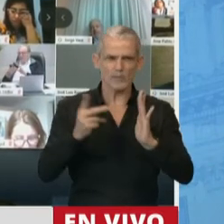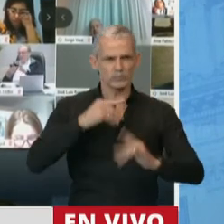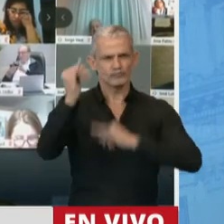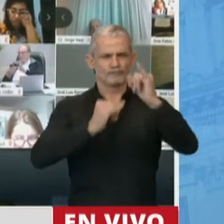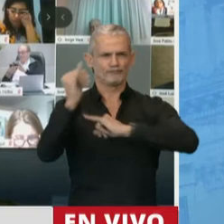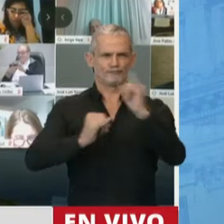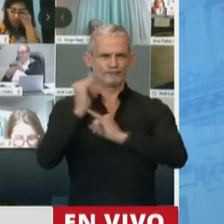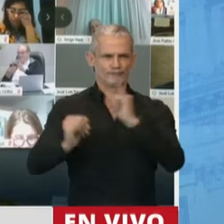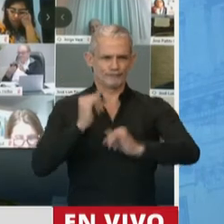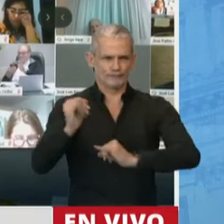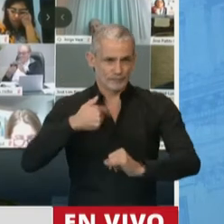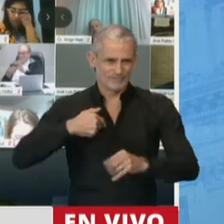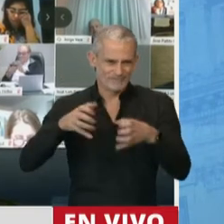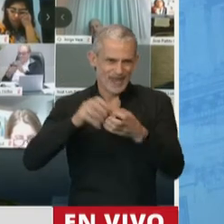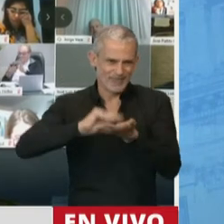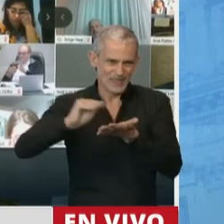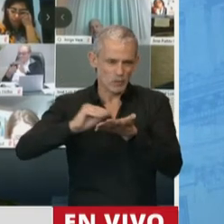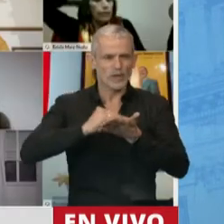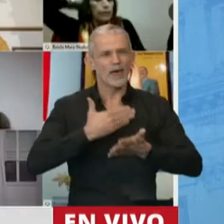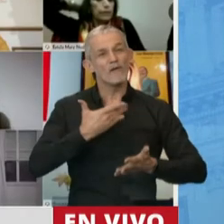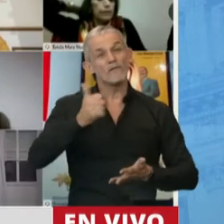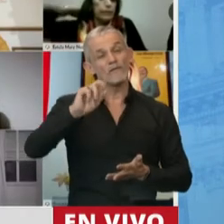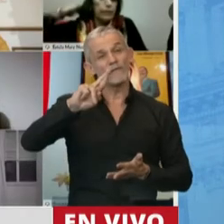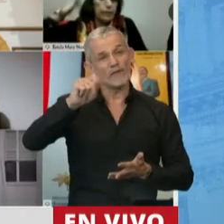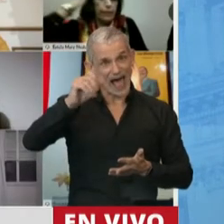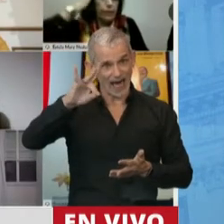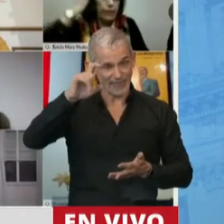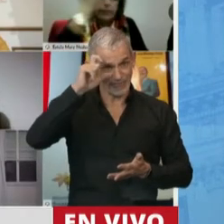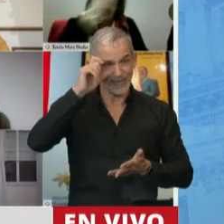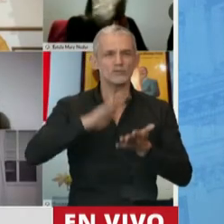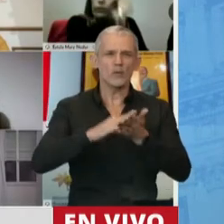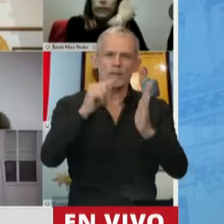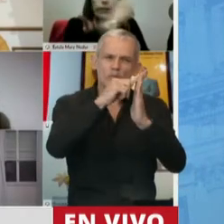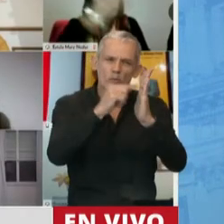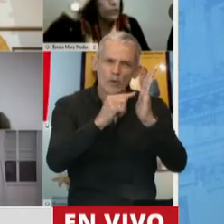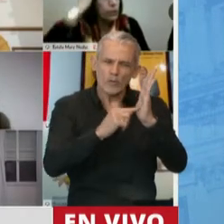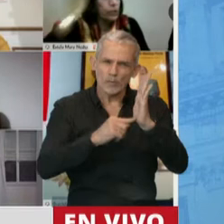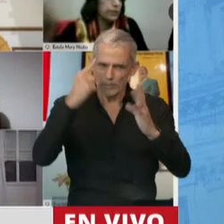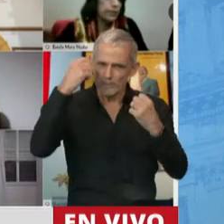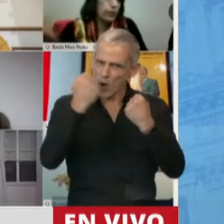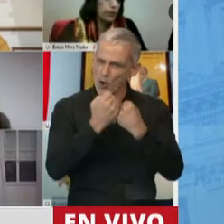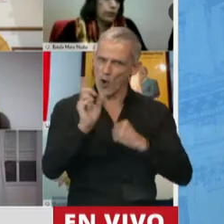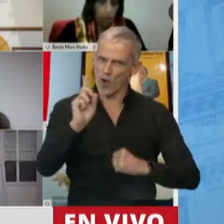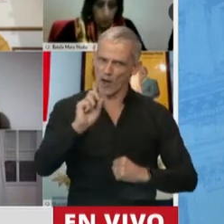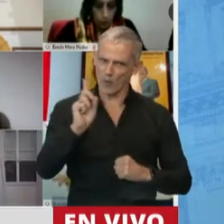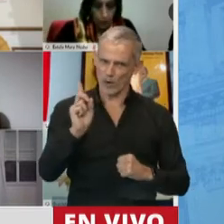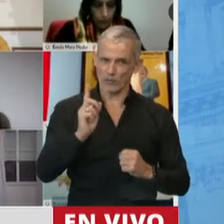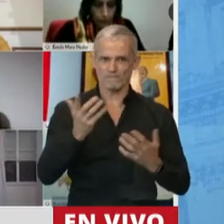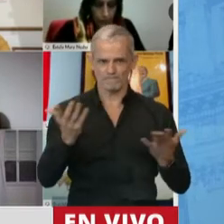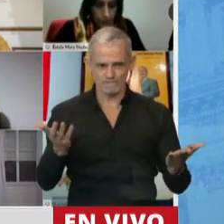expuestos por la diputada Frade en relación a cada uno de esos puntos. La verdad es que